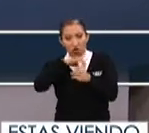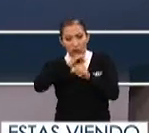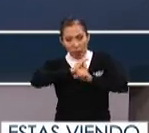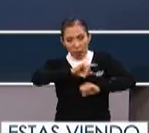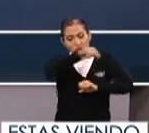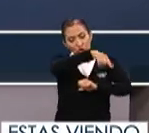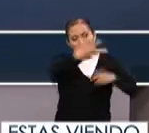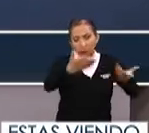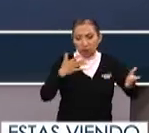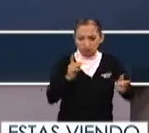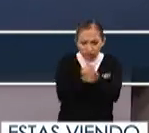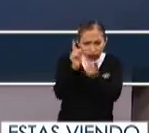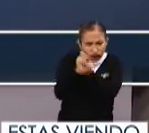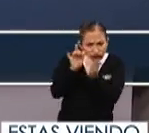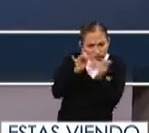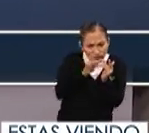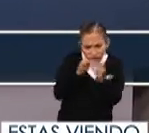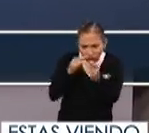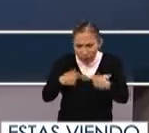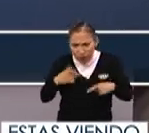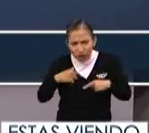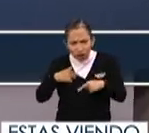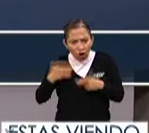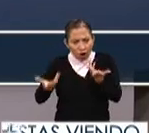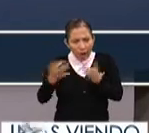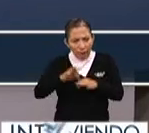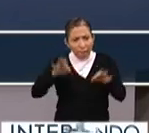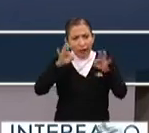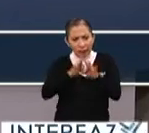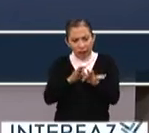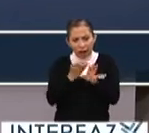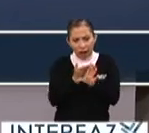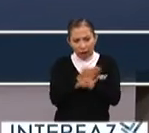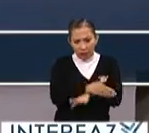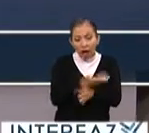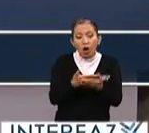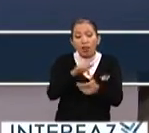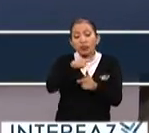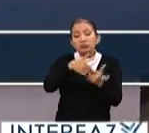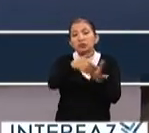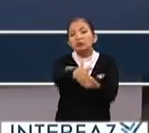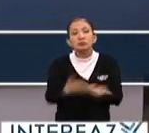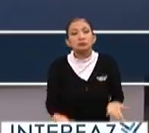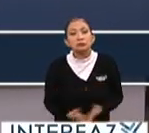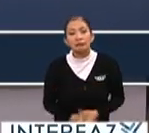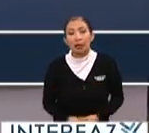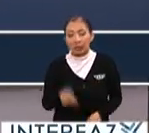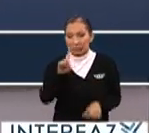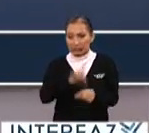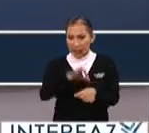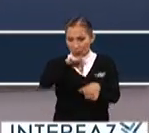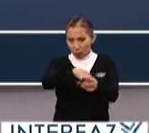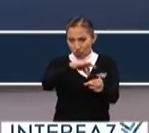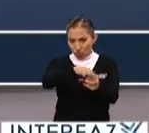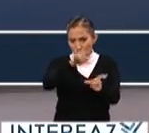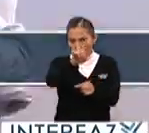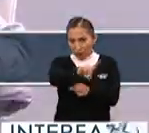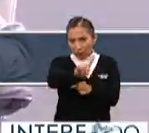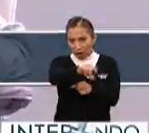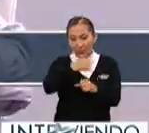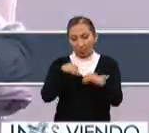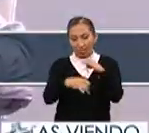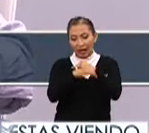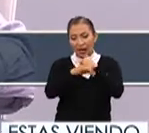actuando de forma muy importante, previamente, ¿ahora qué van a hacer ustedes? Bueno, la elección vamos a estar en medio